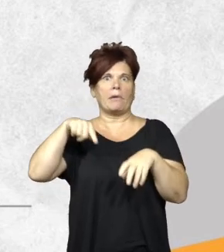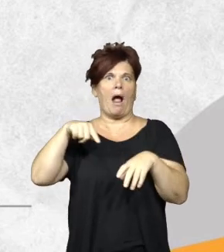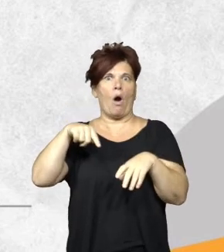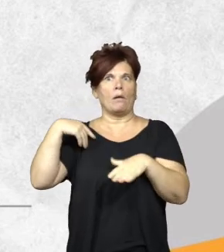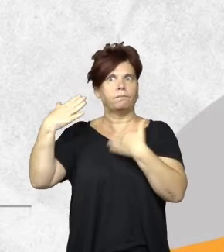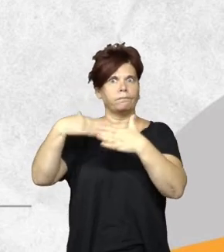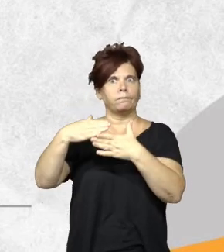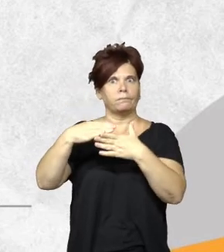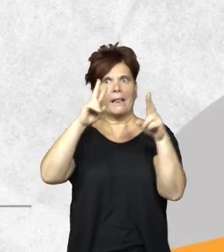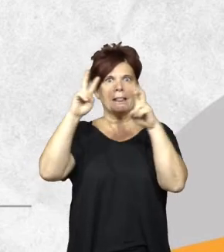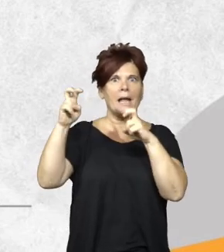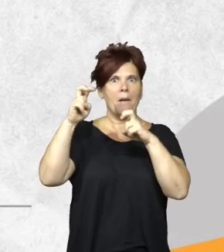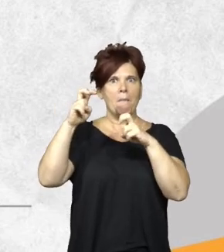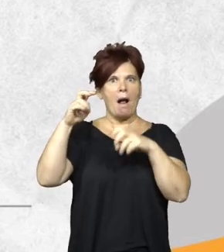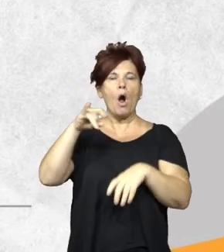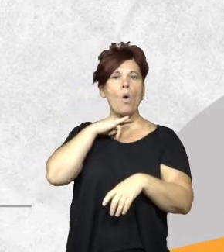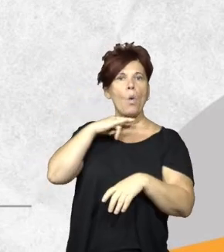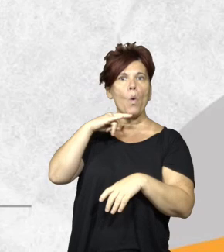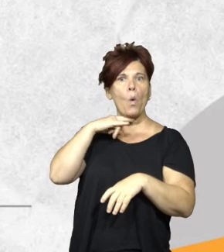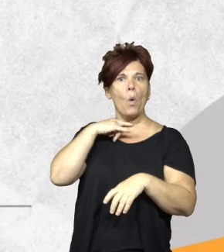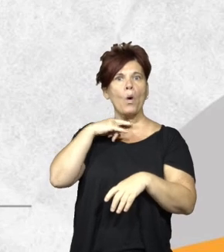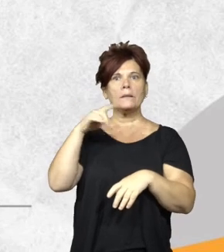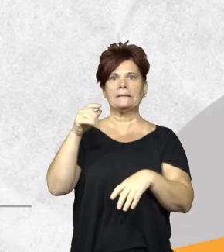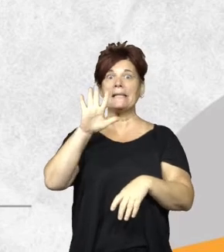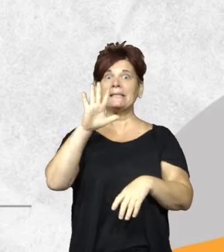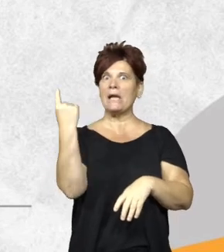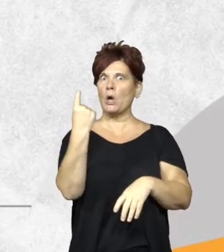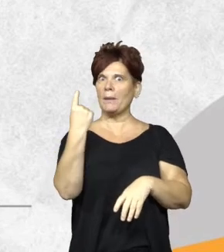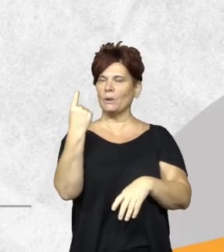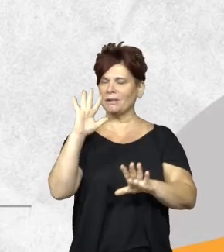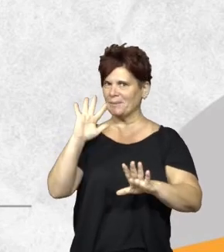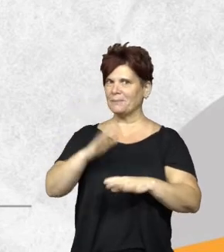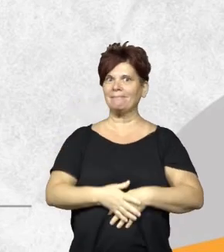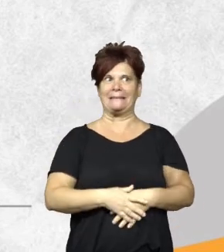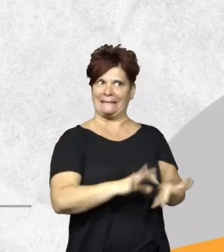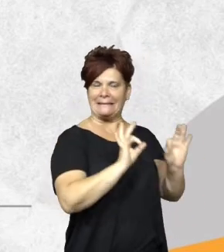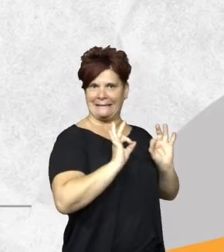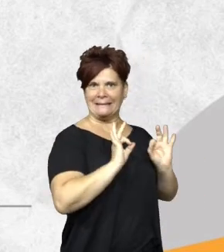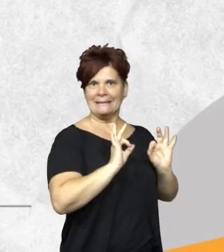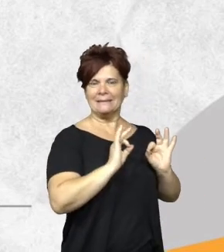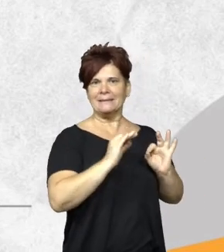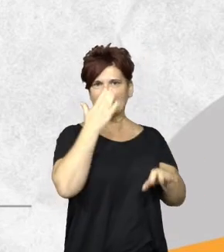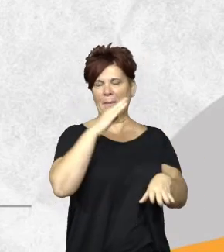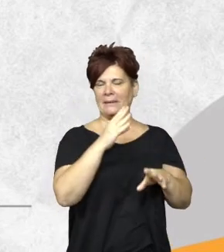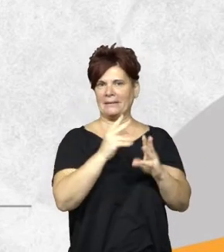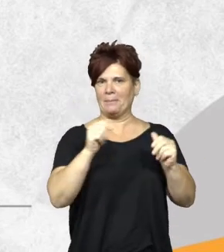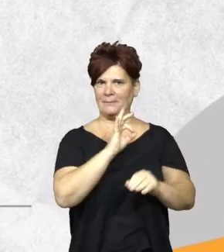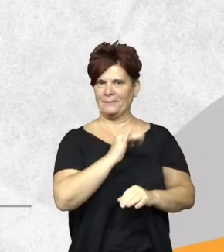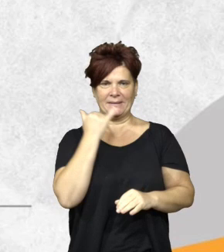mundo entero, creo, es todo lo que es el control ambiental minero. Pablo, te quedan 5. 5. Bien, termino con control ambiental minero y terminamos.